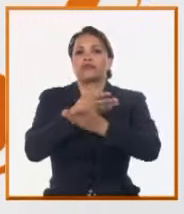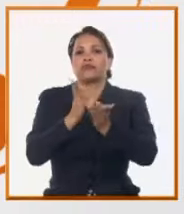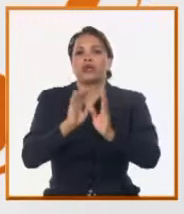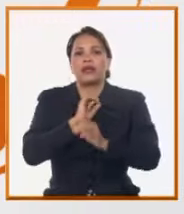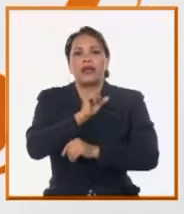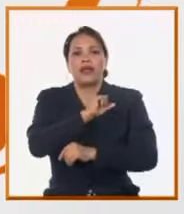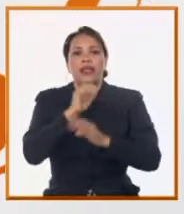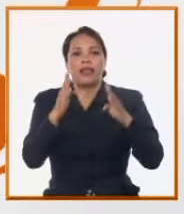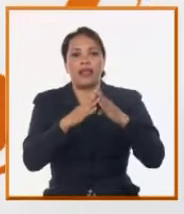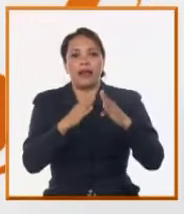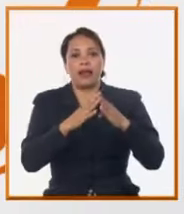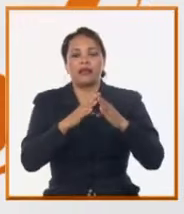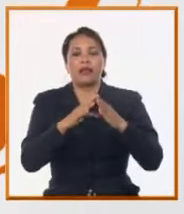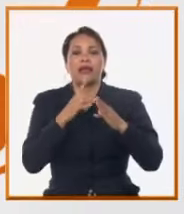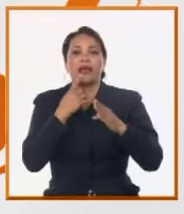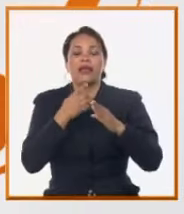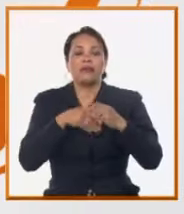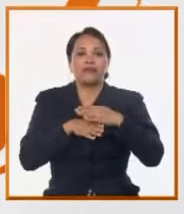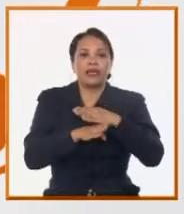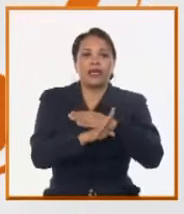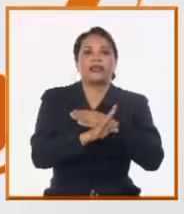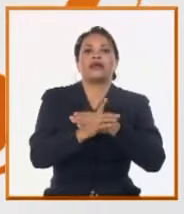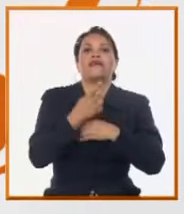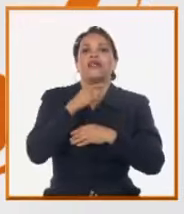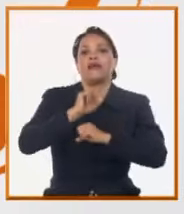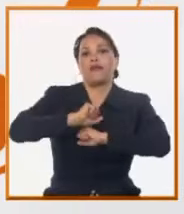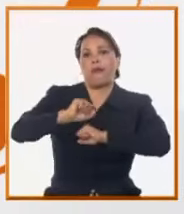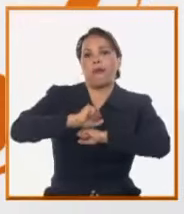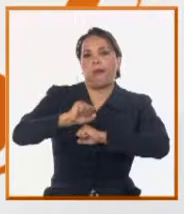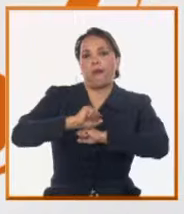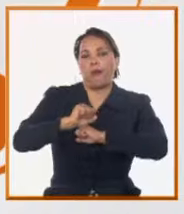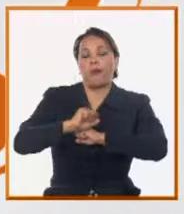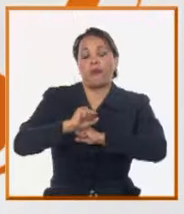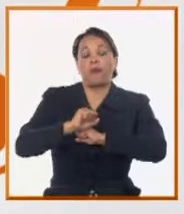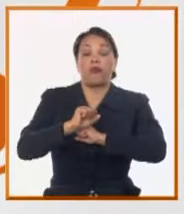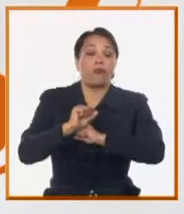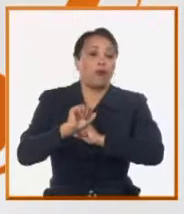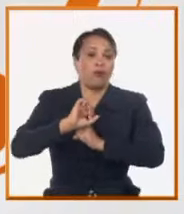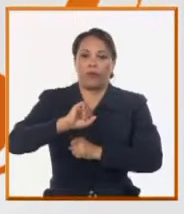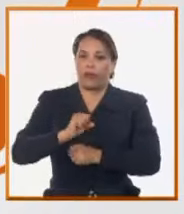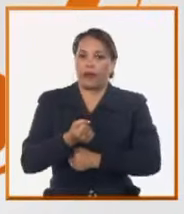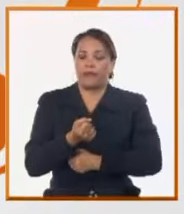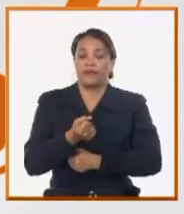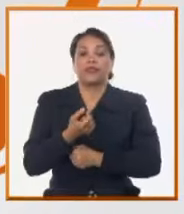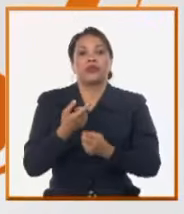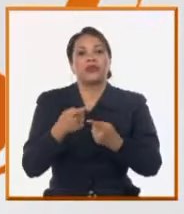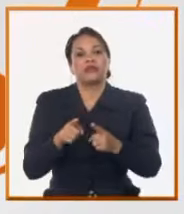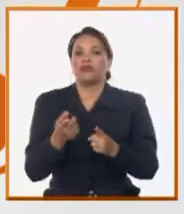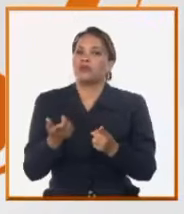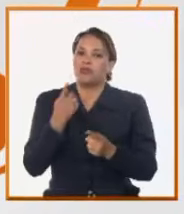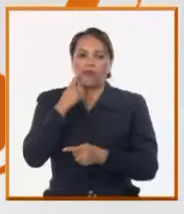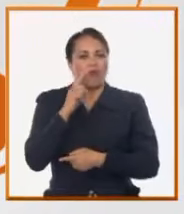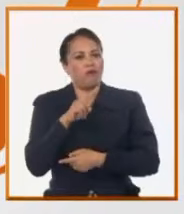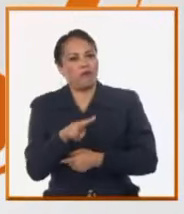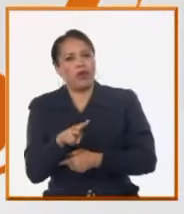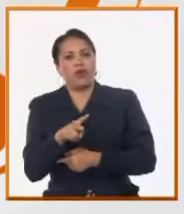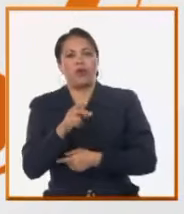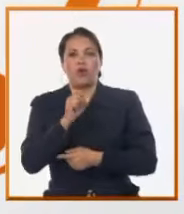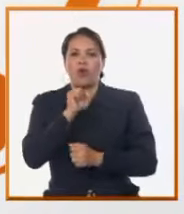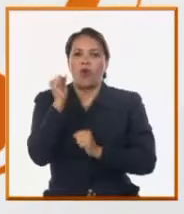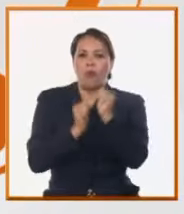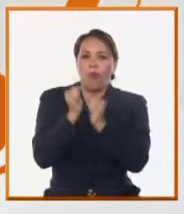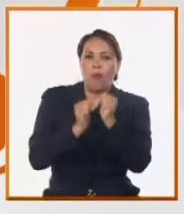de bombeos por las características topográficas del terreno. Y entonces es un crimen que cuando se empieza a bombear,